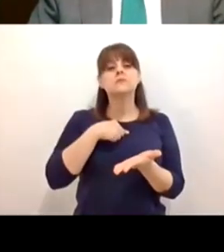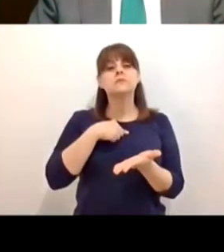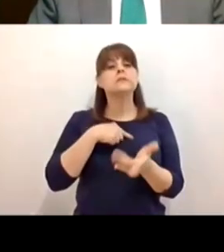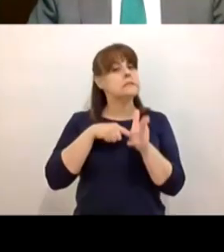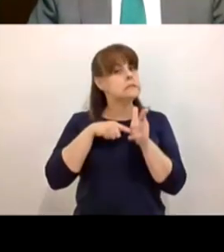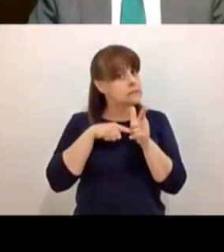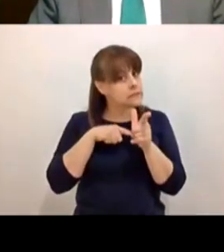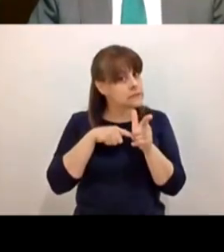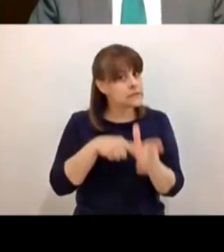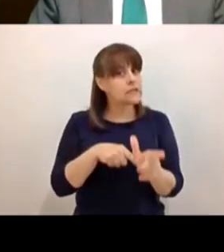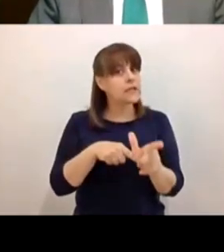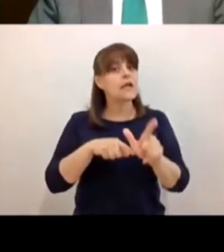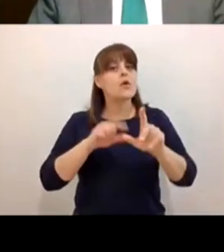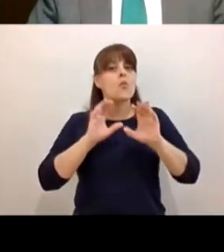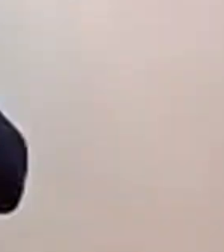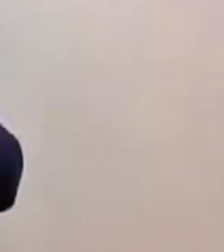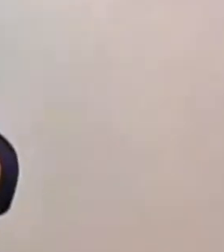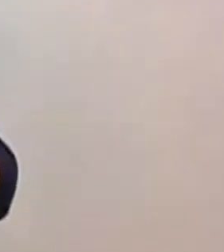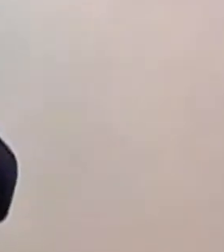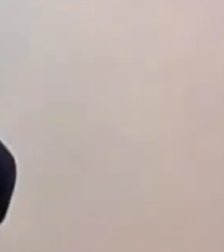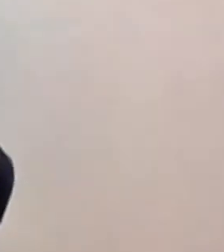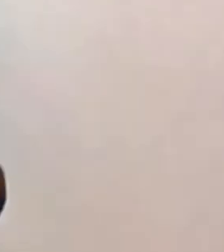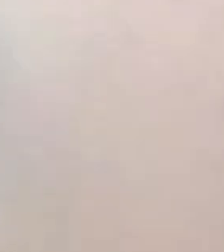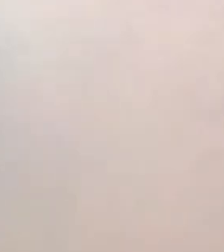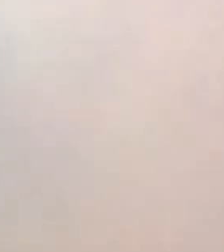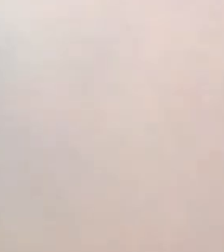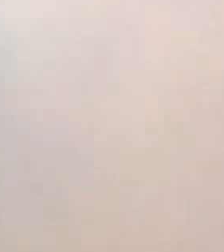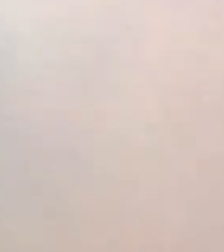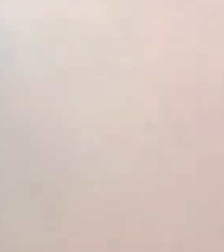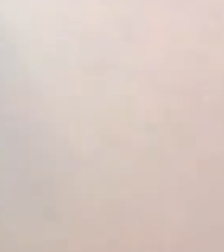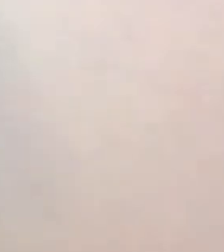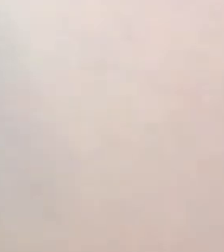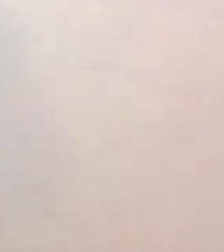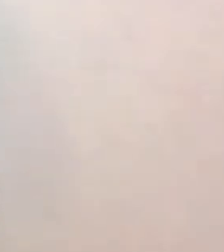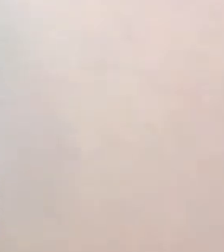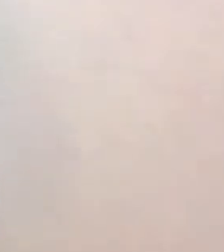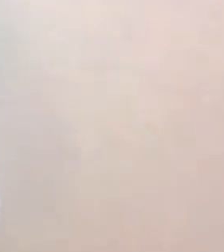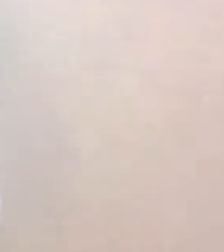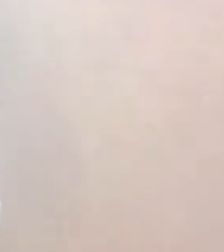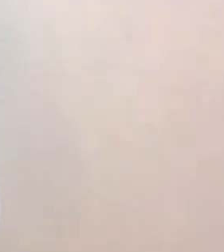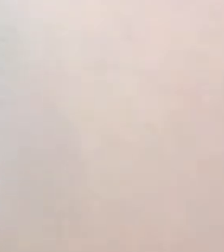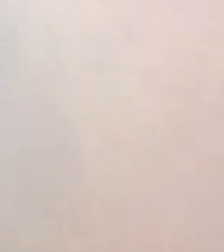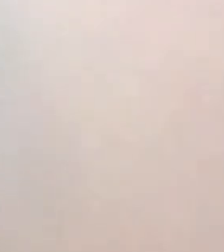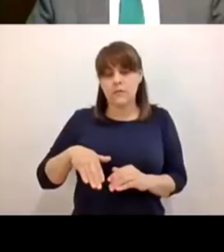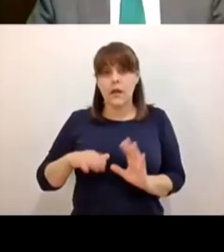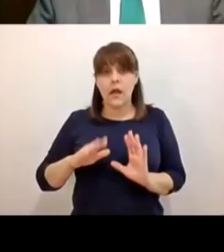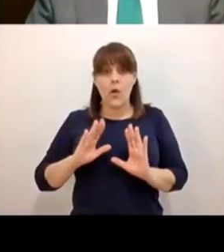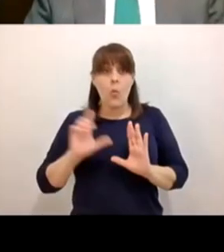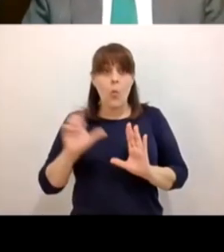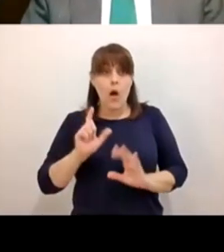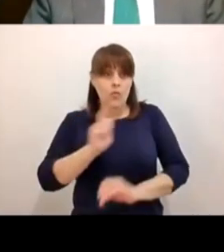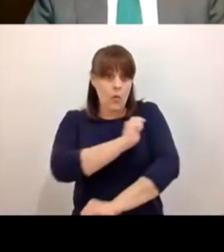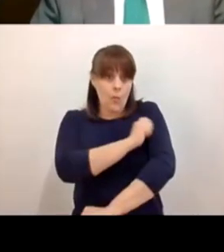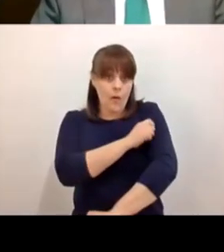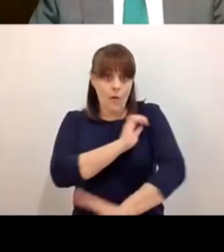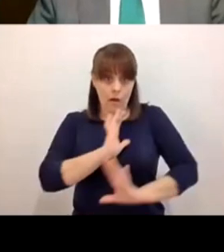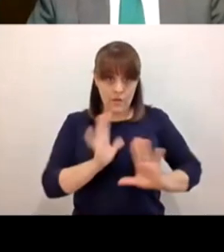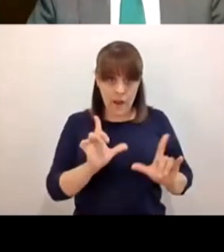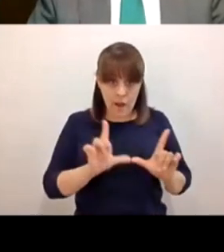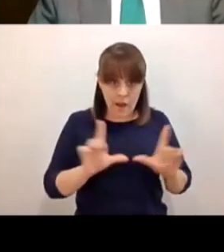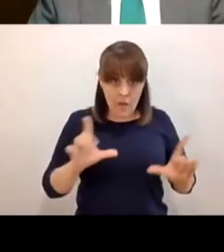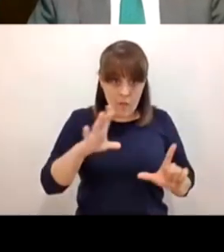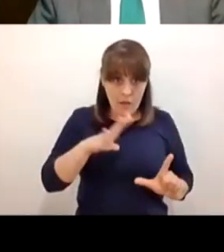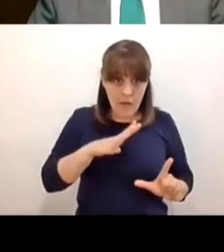de cuidado porque como todos sabemos hasta que haya una vacuna entonces